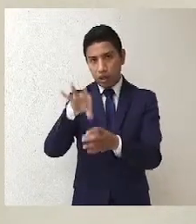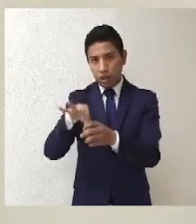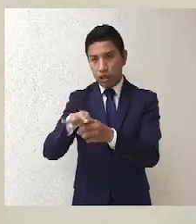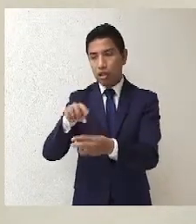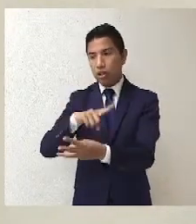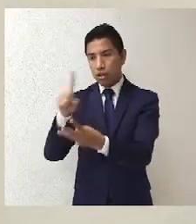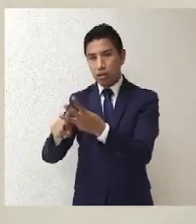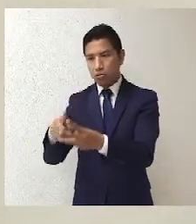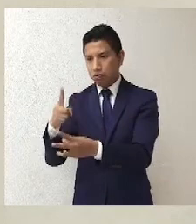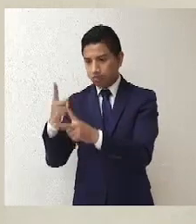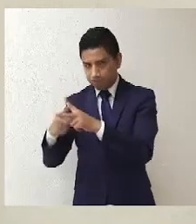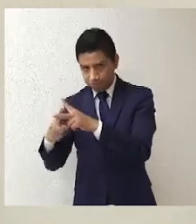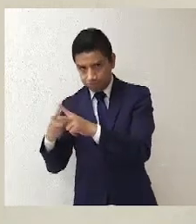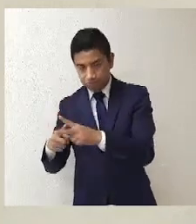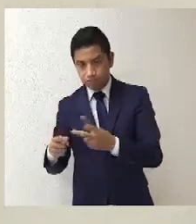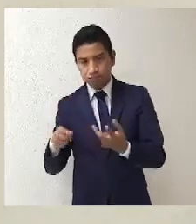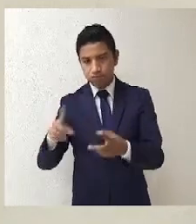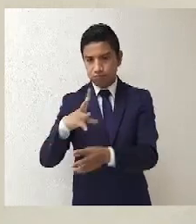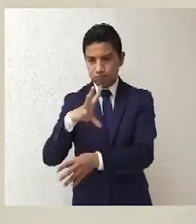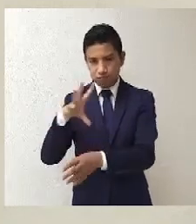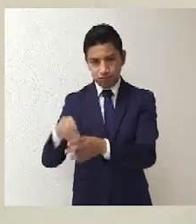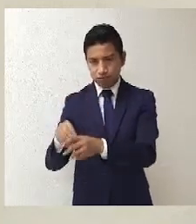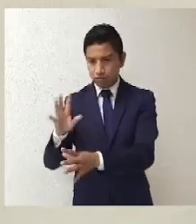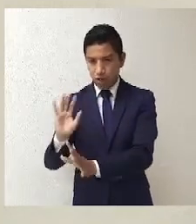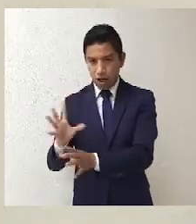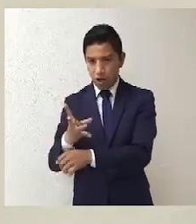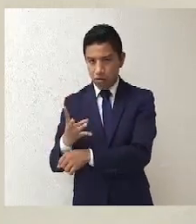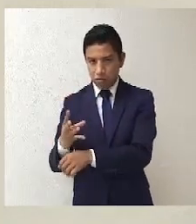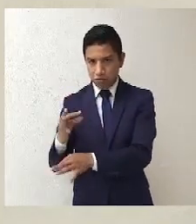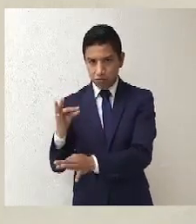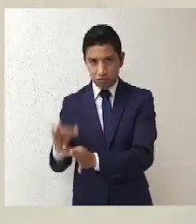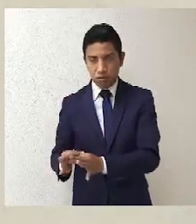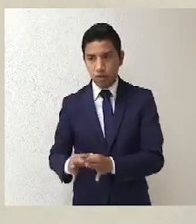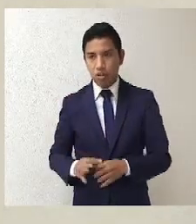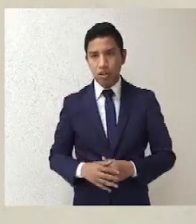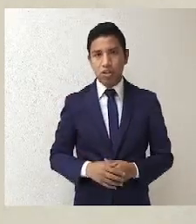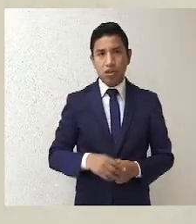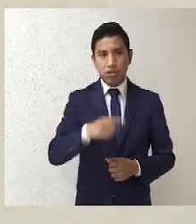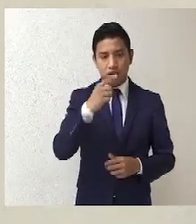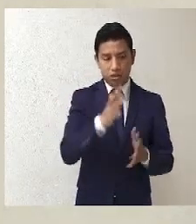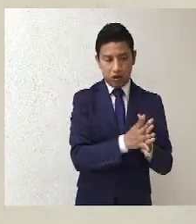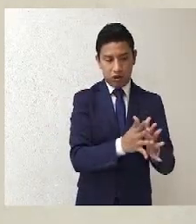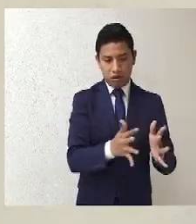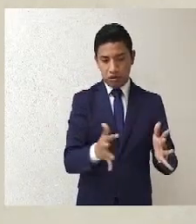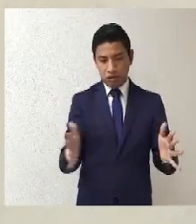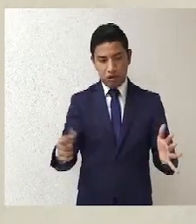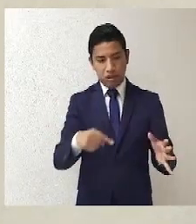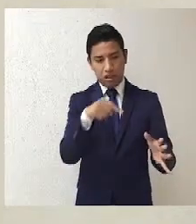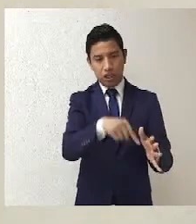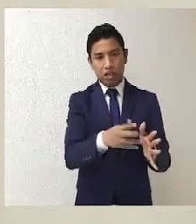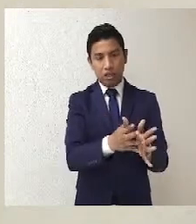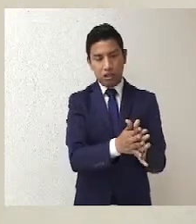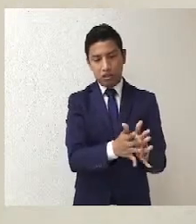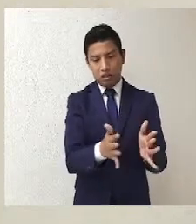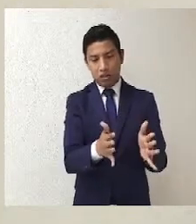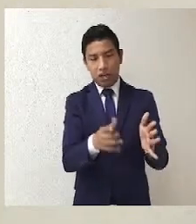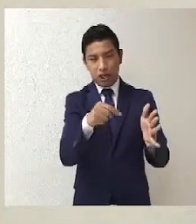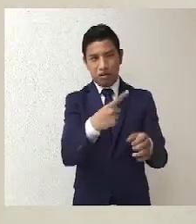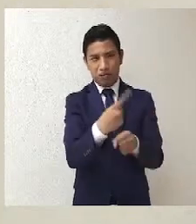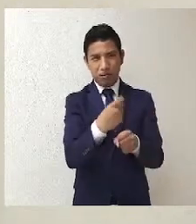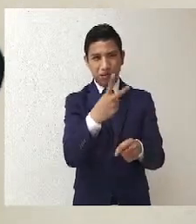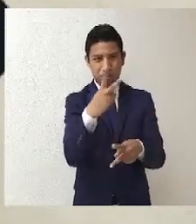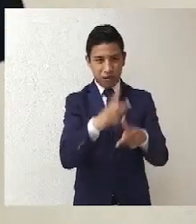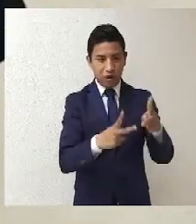Entonces, esto sucedió durante la etapa de preparación de la elección. Entonces, dentro de la etapa de